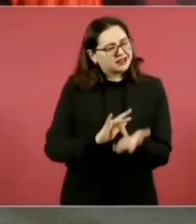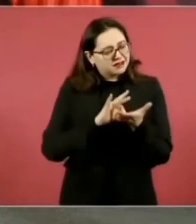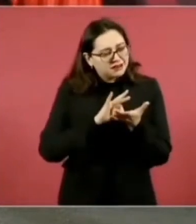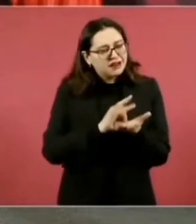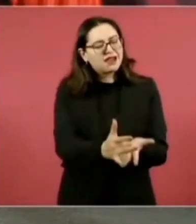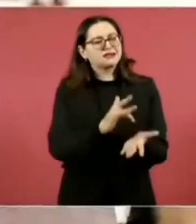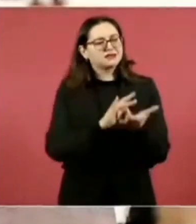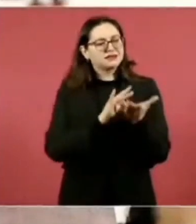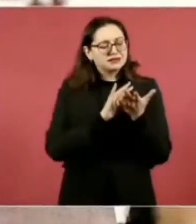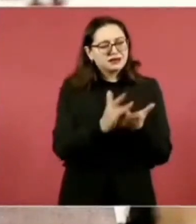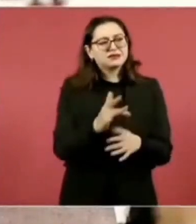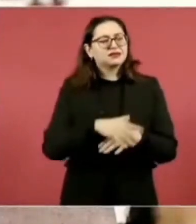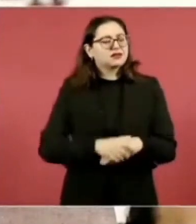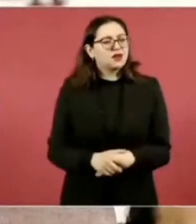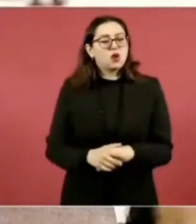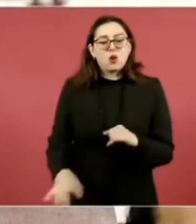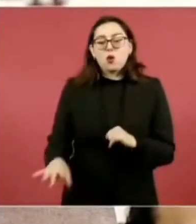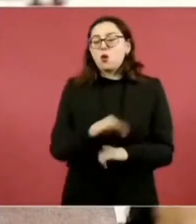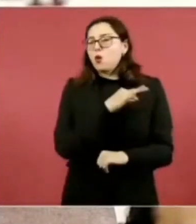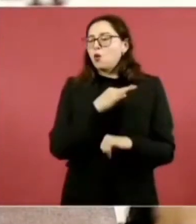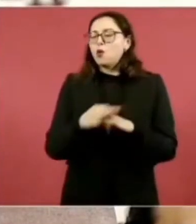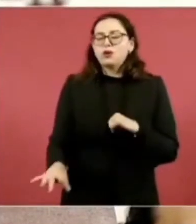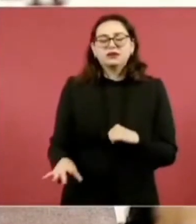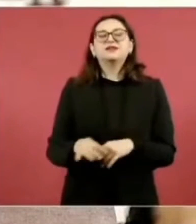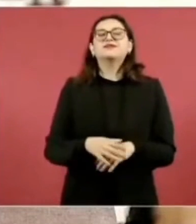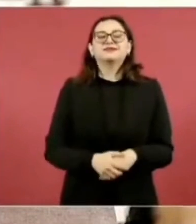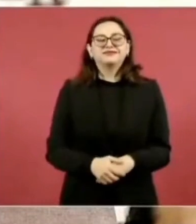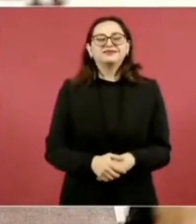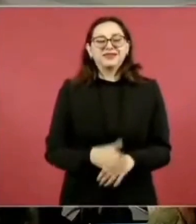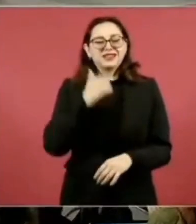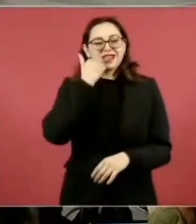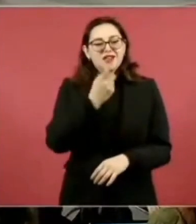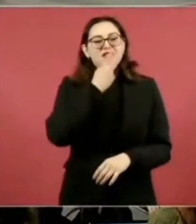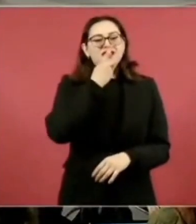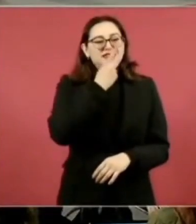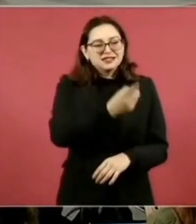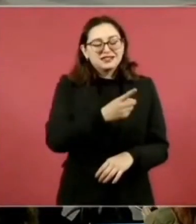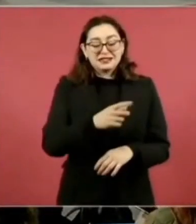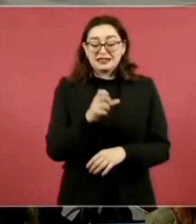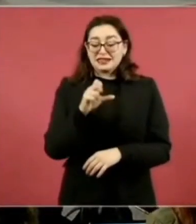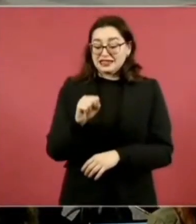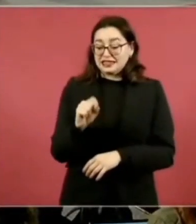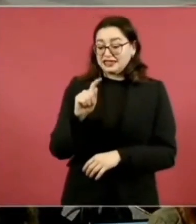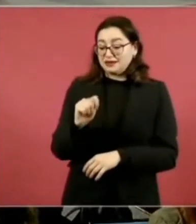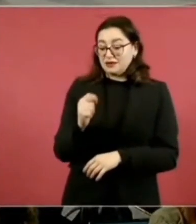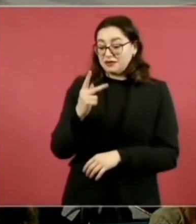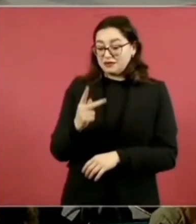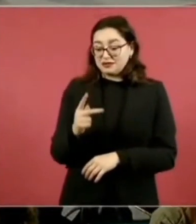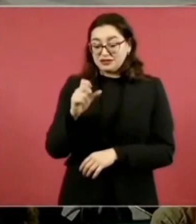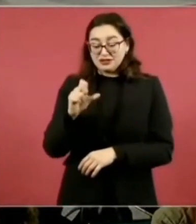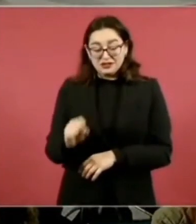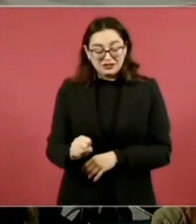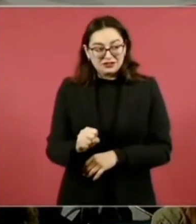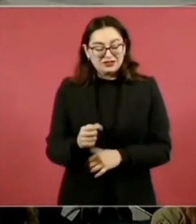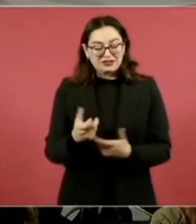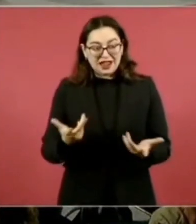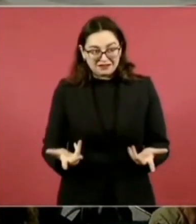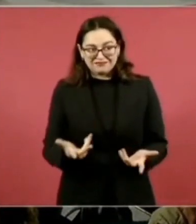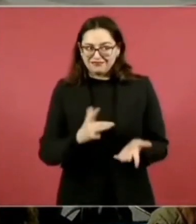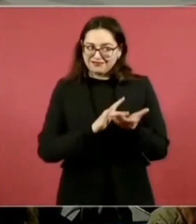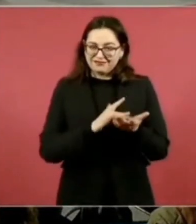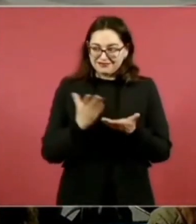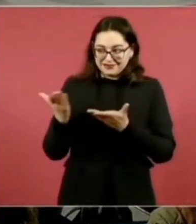en primer lugar, a un extraordinario secretario de Trabajo. Déjeme comentarle que no cerrábamos la negociación